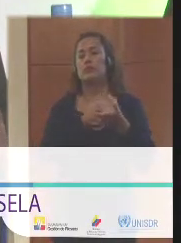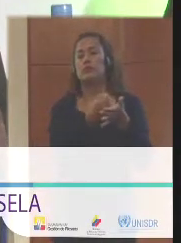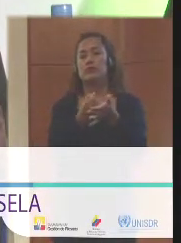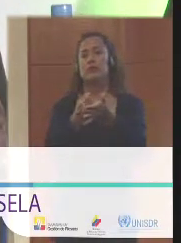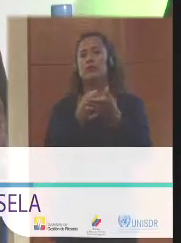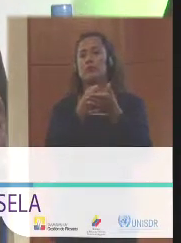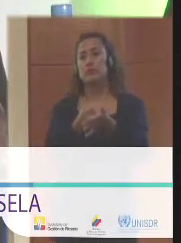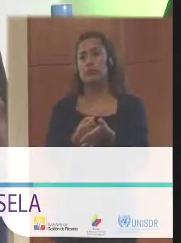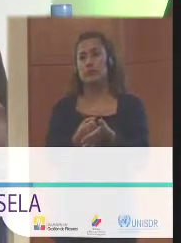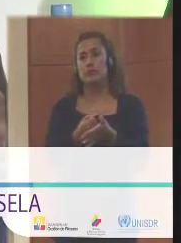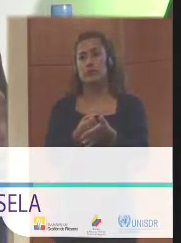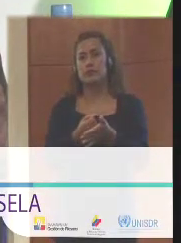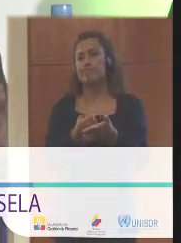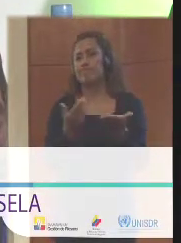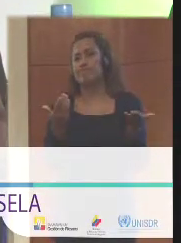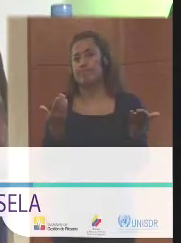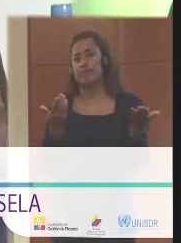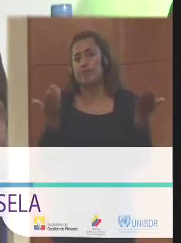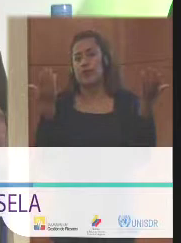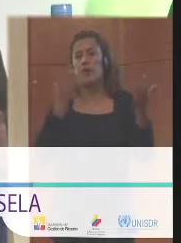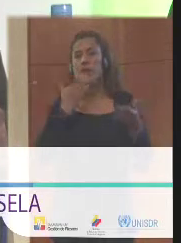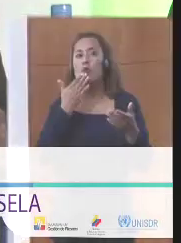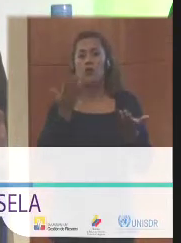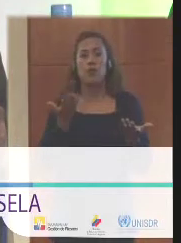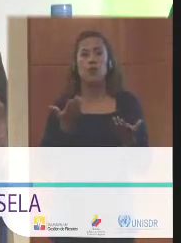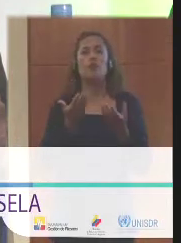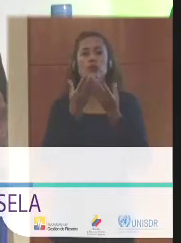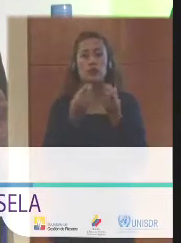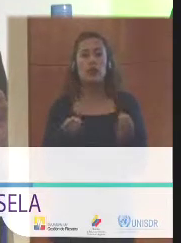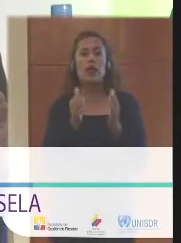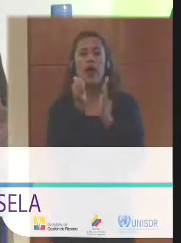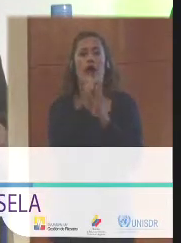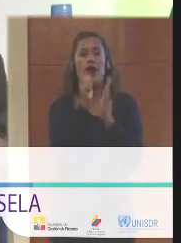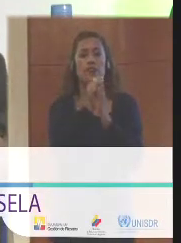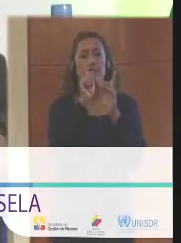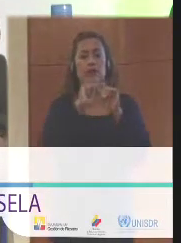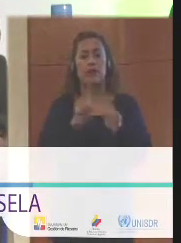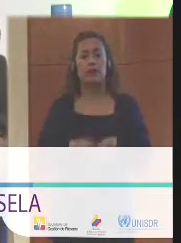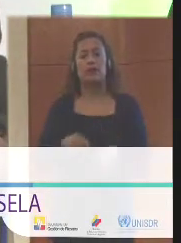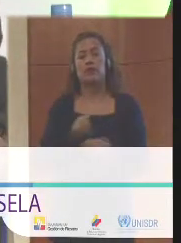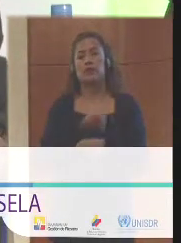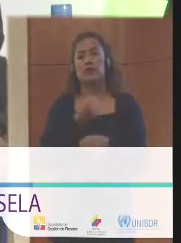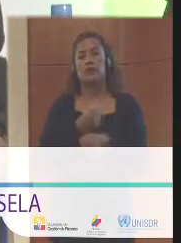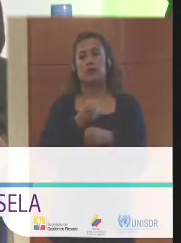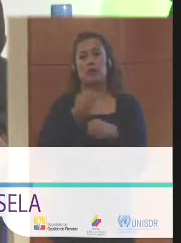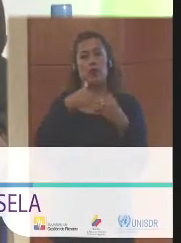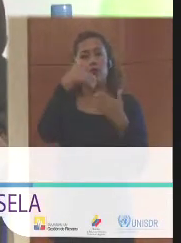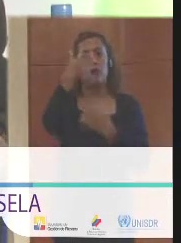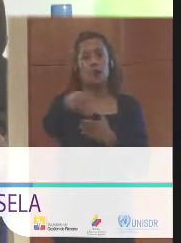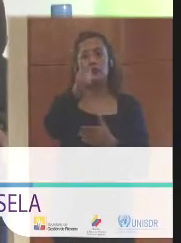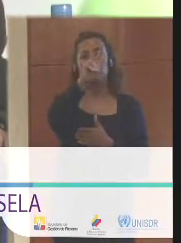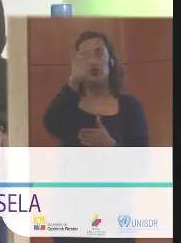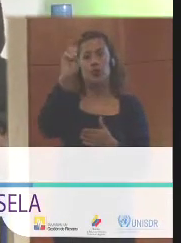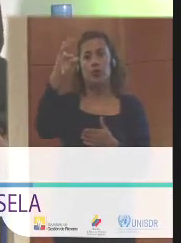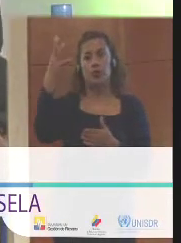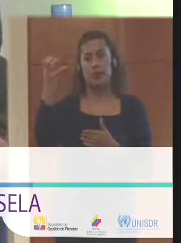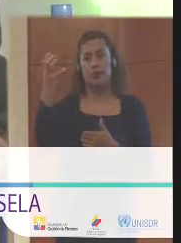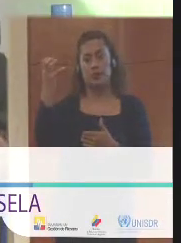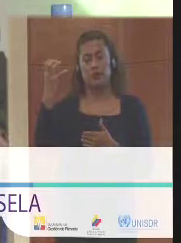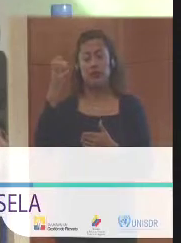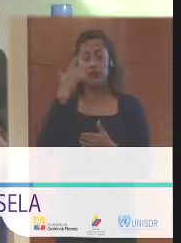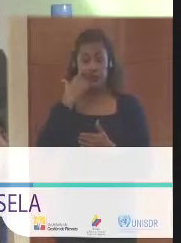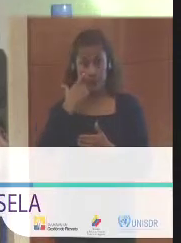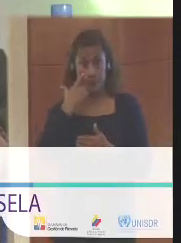digamos, incorporado en la agenda post-2015. De manera que,